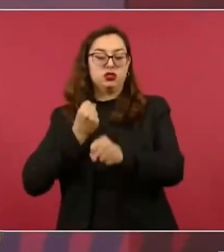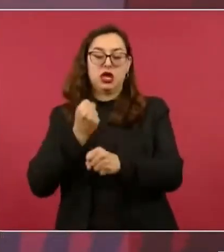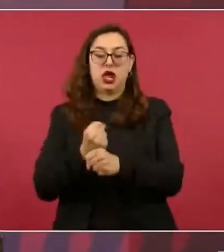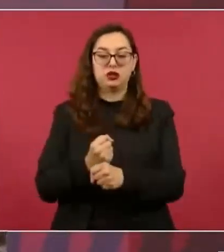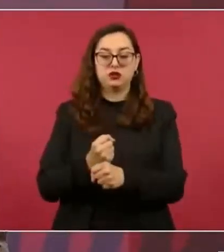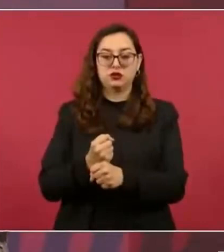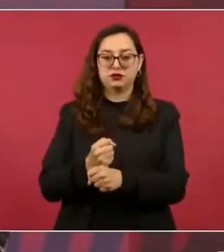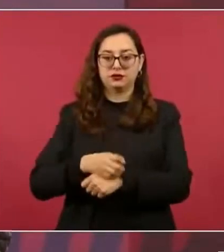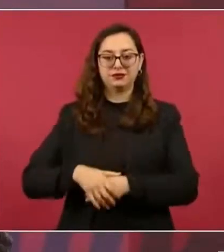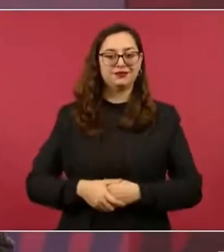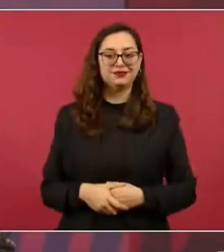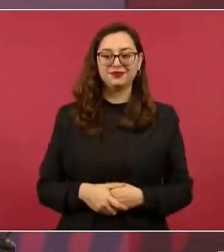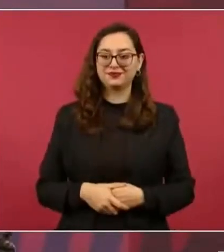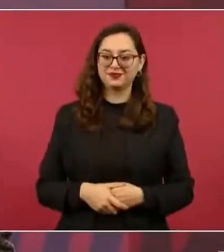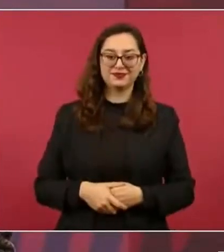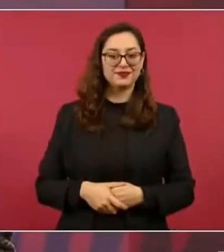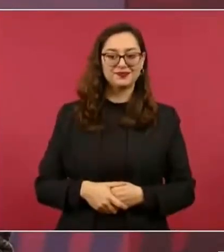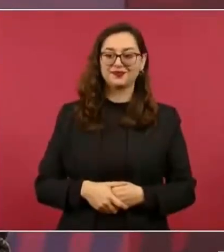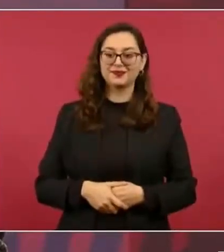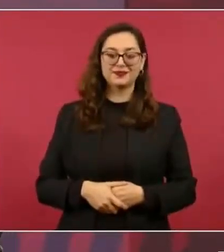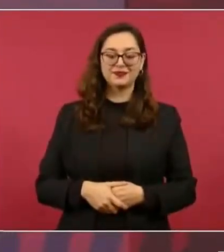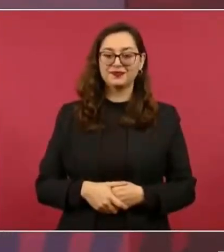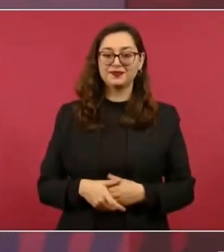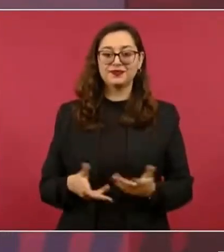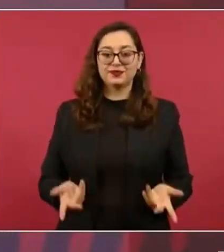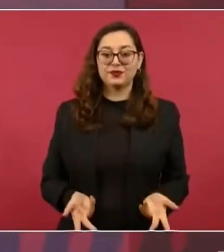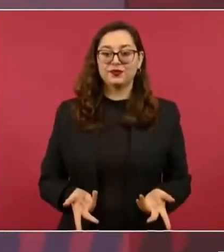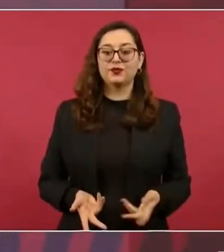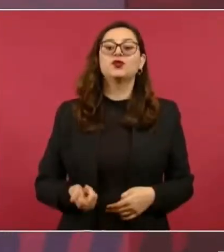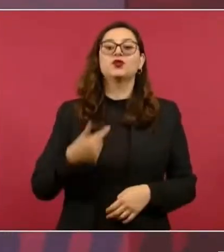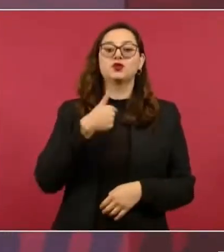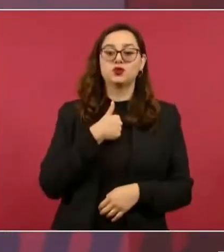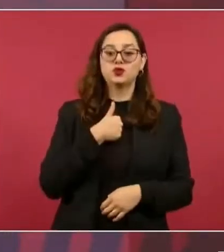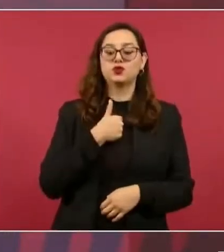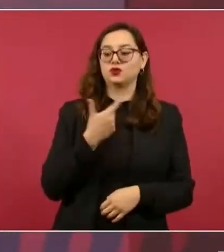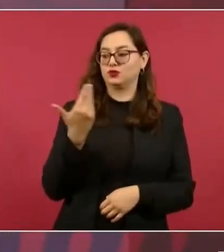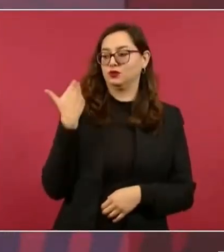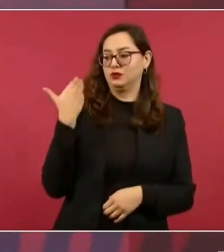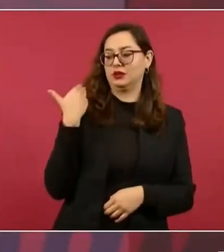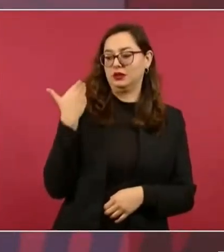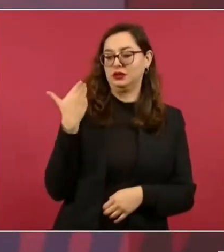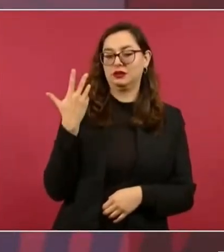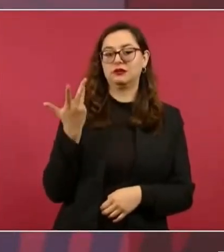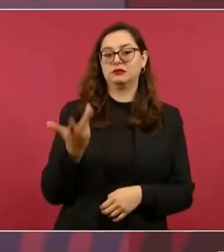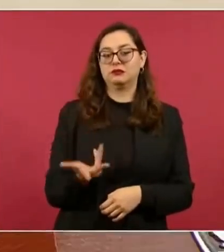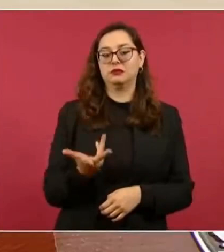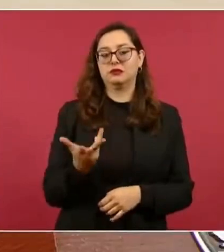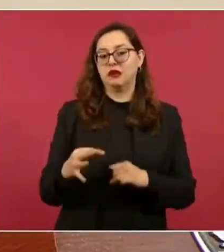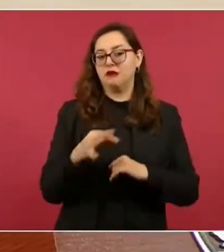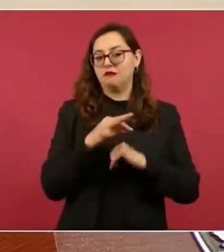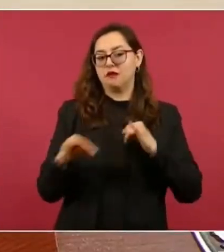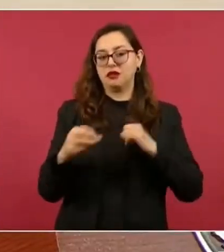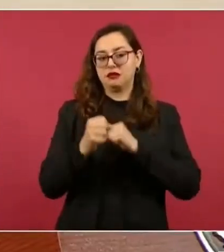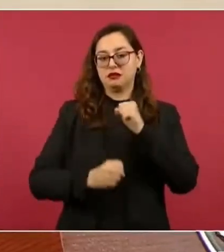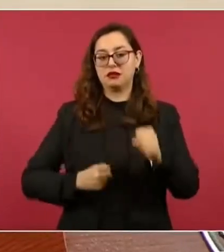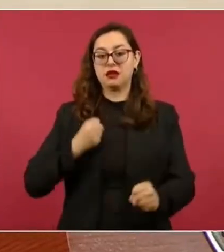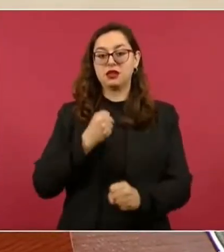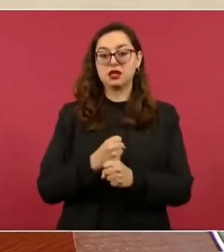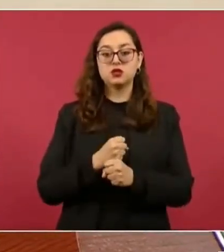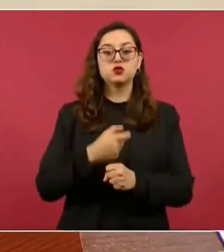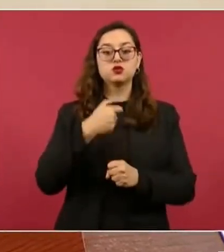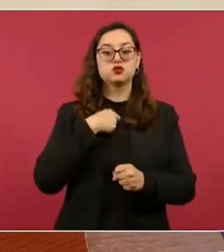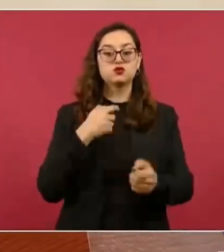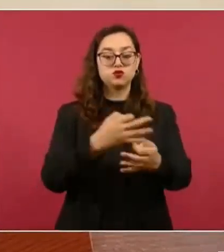Cuando di mi mensaje de fin de año o de año nuevo en Palenque,